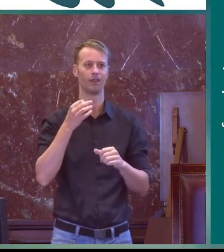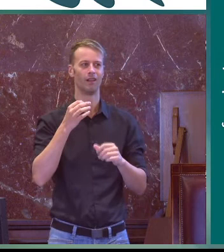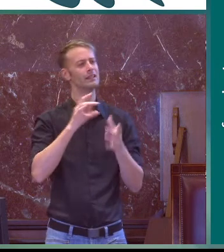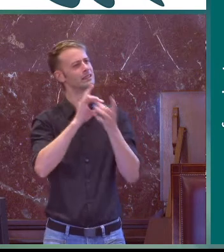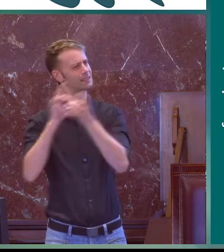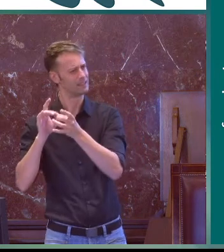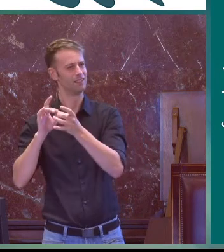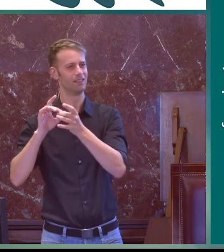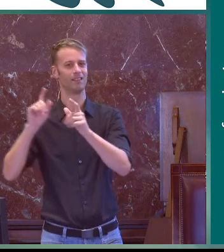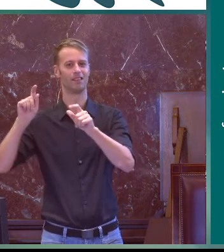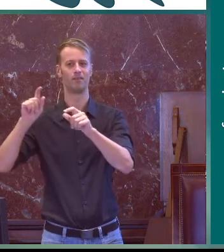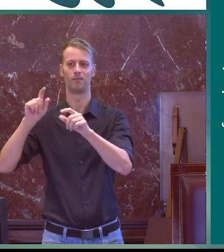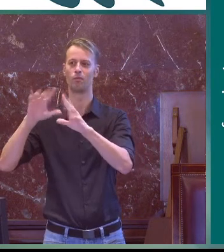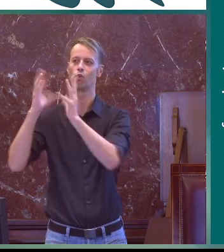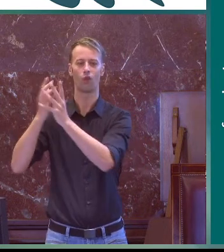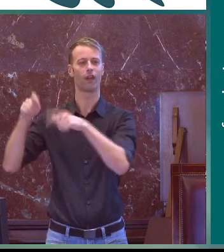Realmente,